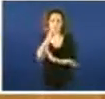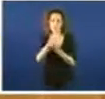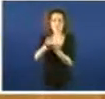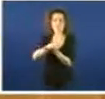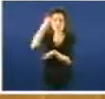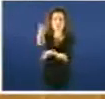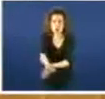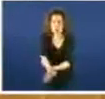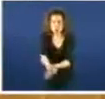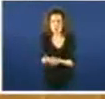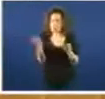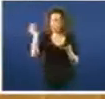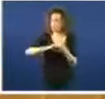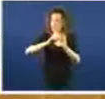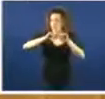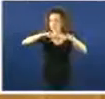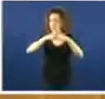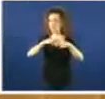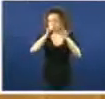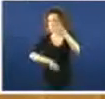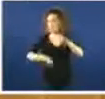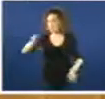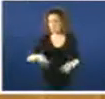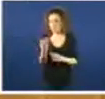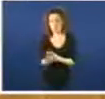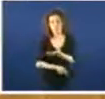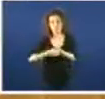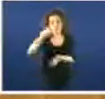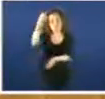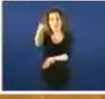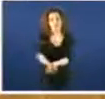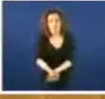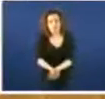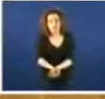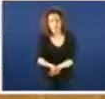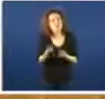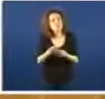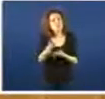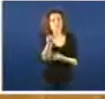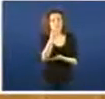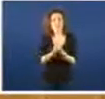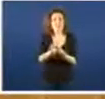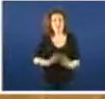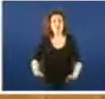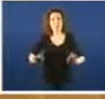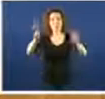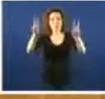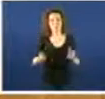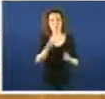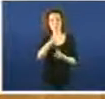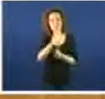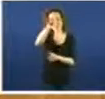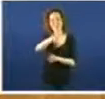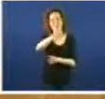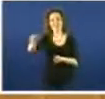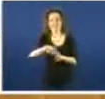que moitas persoas e familias están a suportar a carga de moitos medicamentos que utilizan fundamentalmente o paciente crónico e que xa non